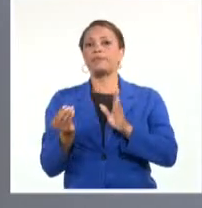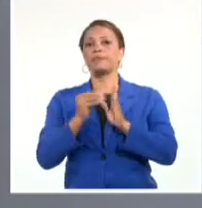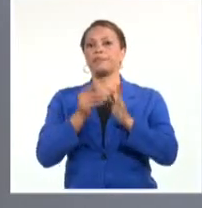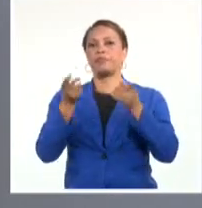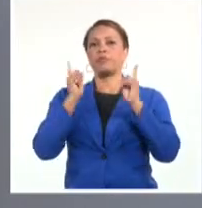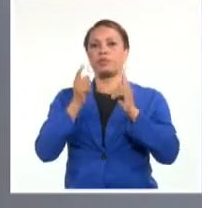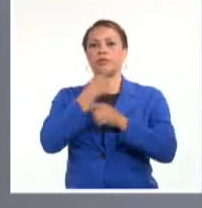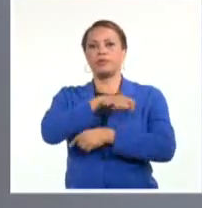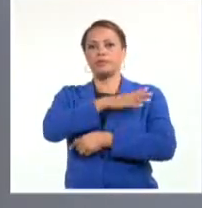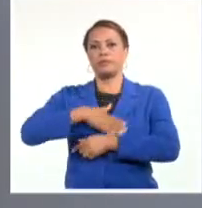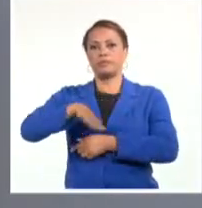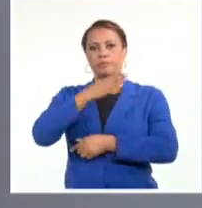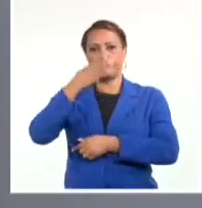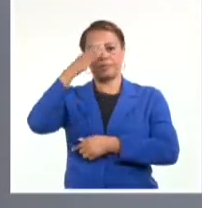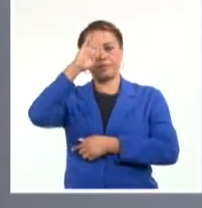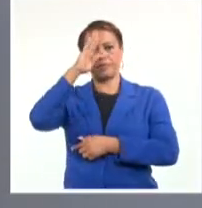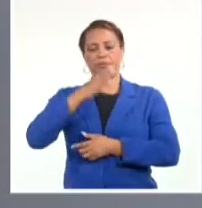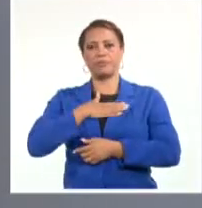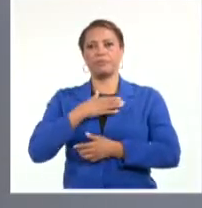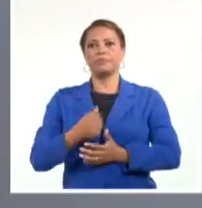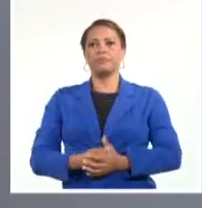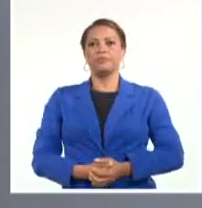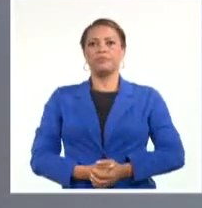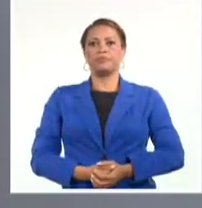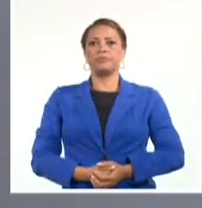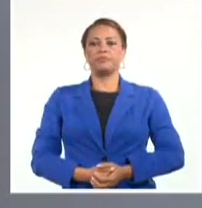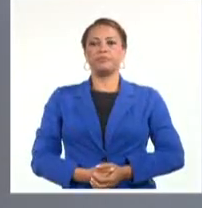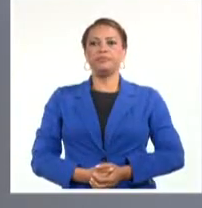públicas del país. Este es Lilian González, Sistema Informativo de la Televisión.